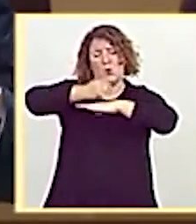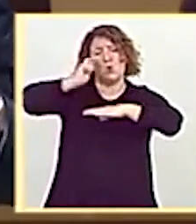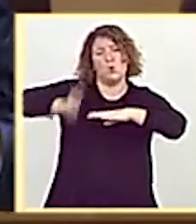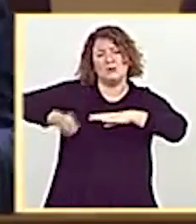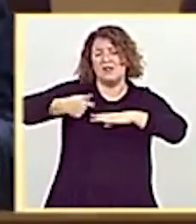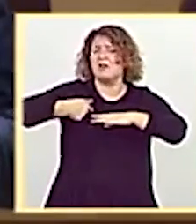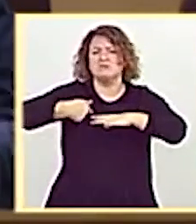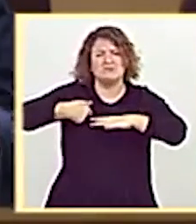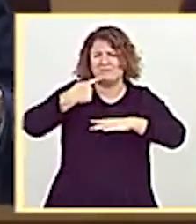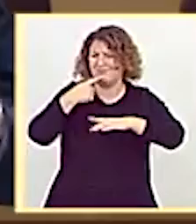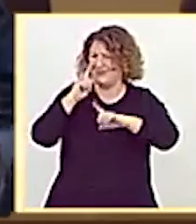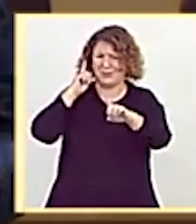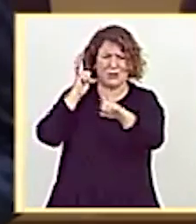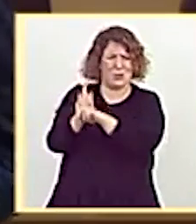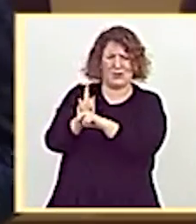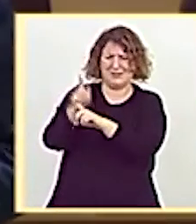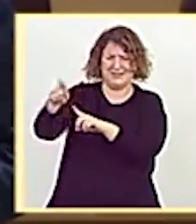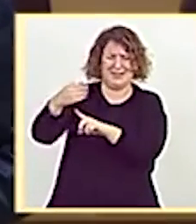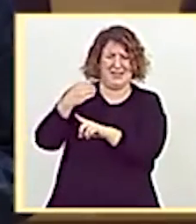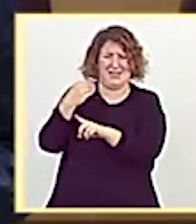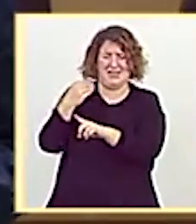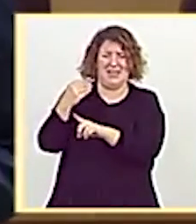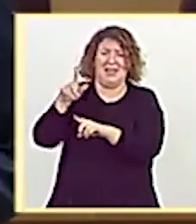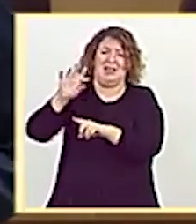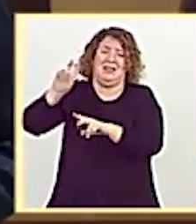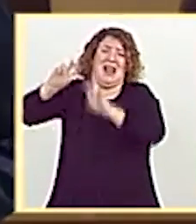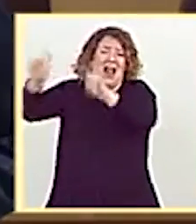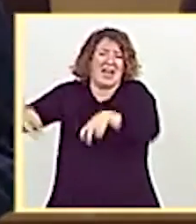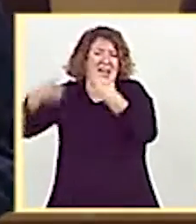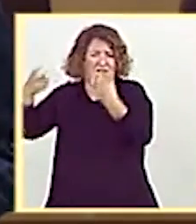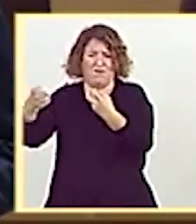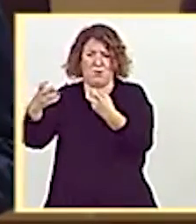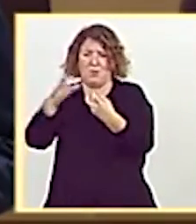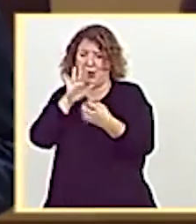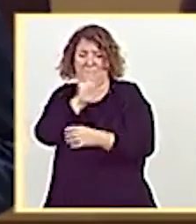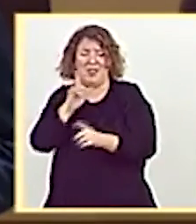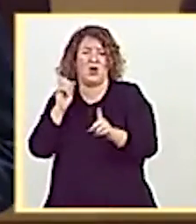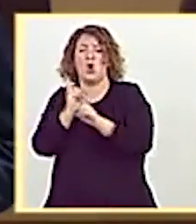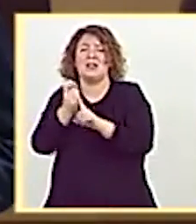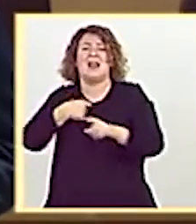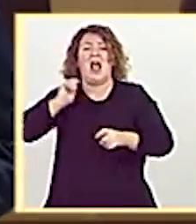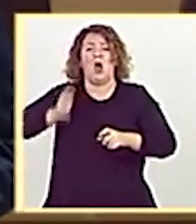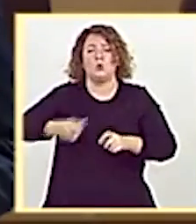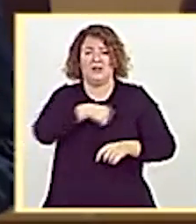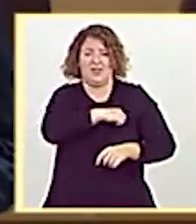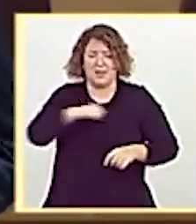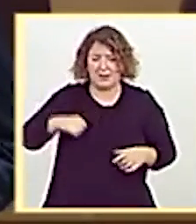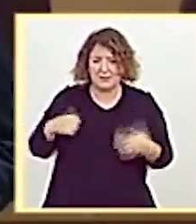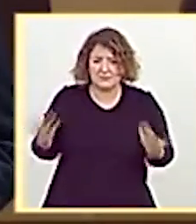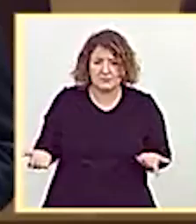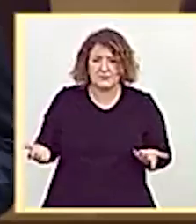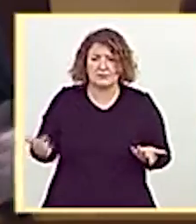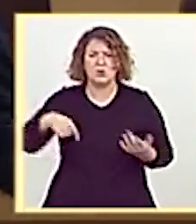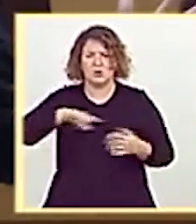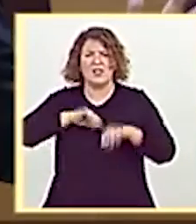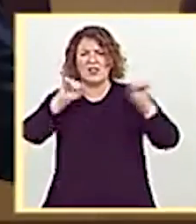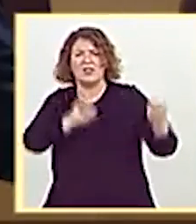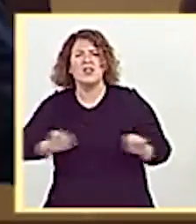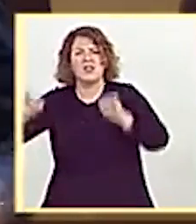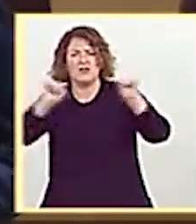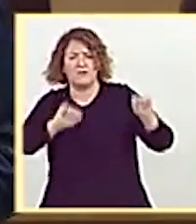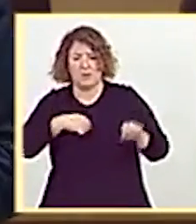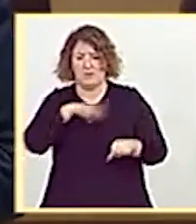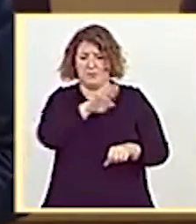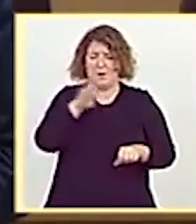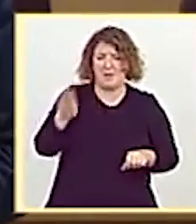contra de este ataque contra la independencia de su orden de gobierno. Y les han pedido que sus vocales sean elegidos por ellos mismos, tal y como estamos defendiendo desde el